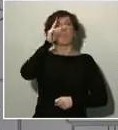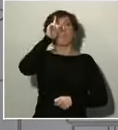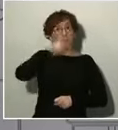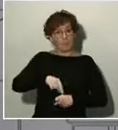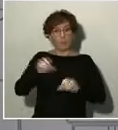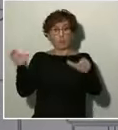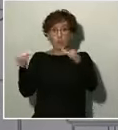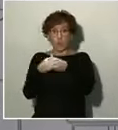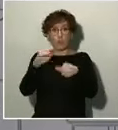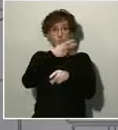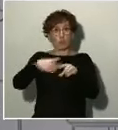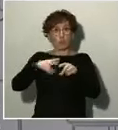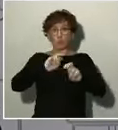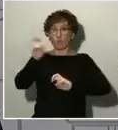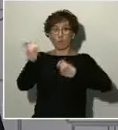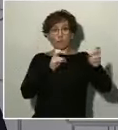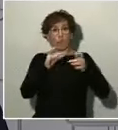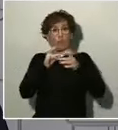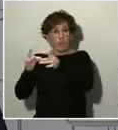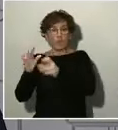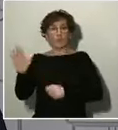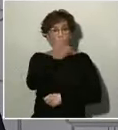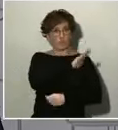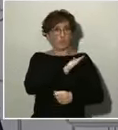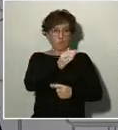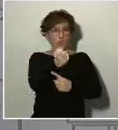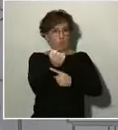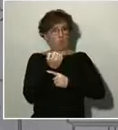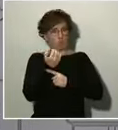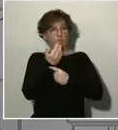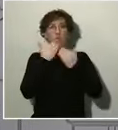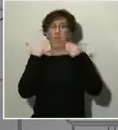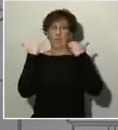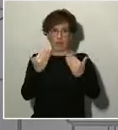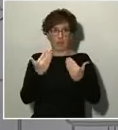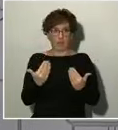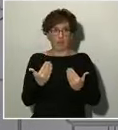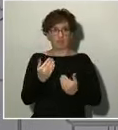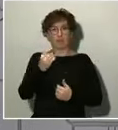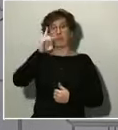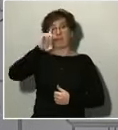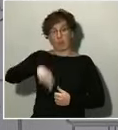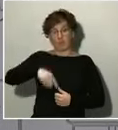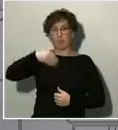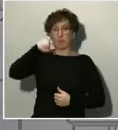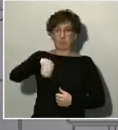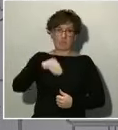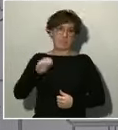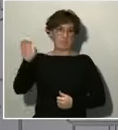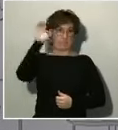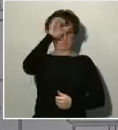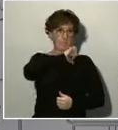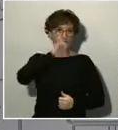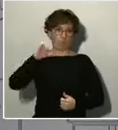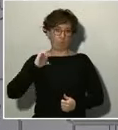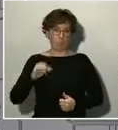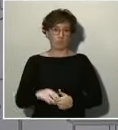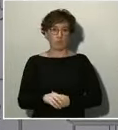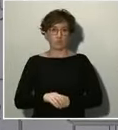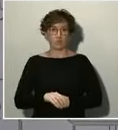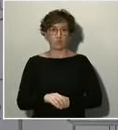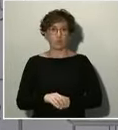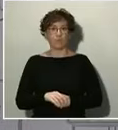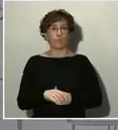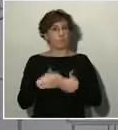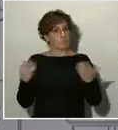y sin duda alguna también los presidentes y presidentas autonómicos. Quiero dar en consecuencia las gracias a ellos, a los